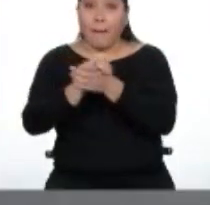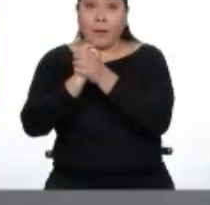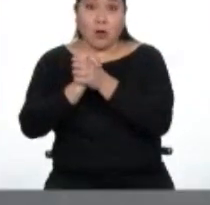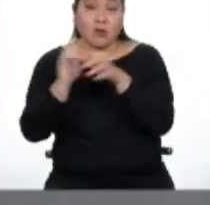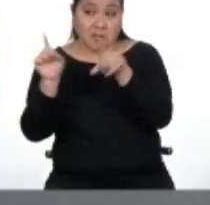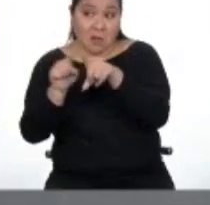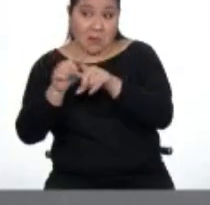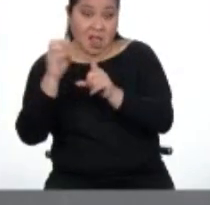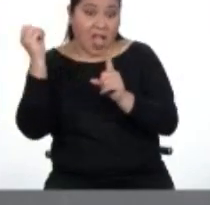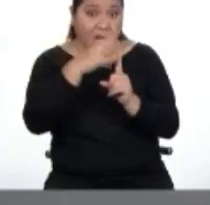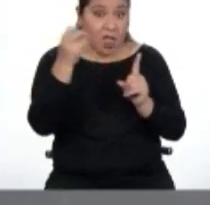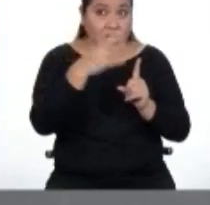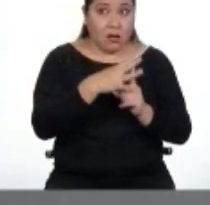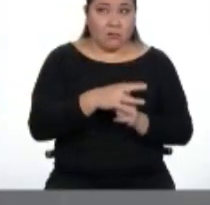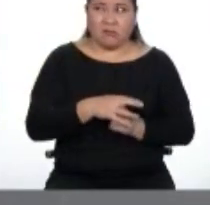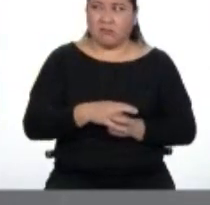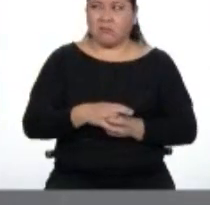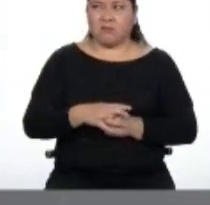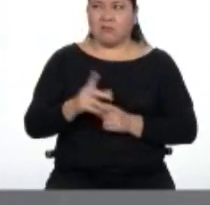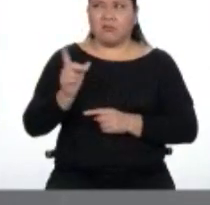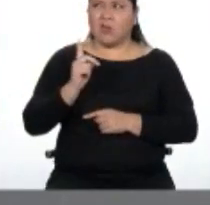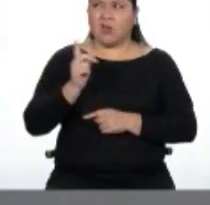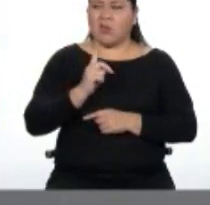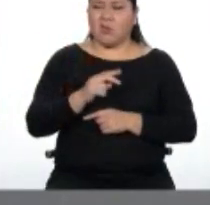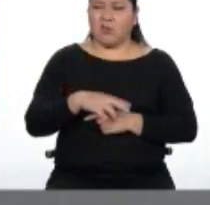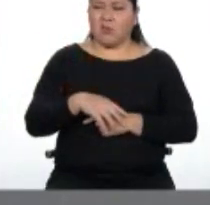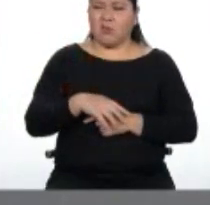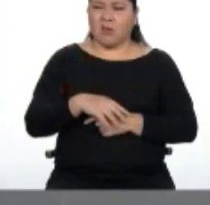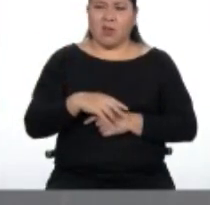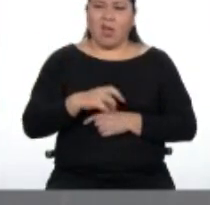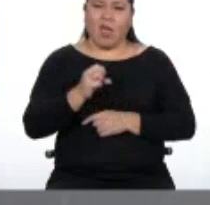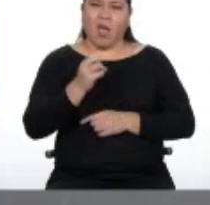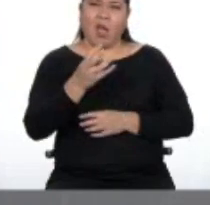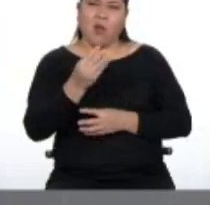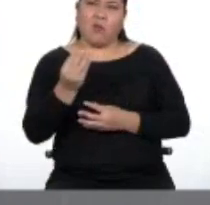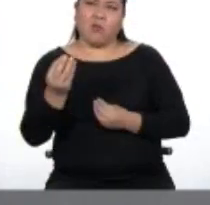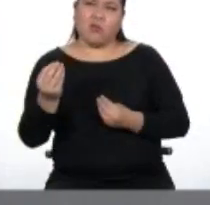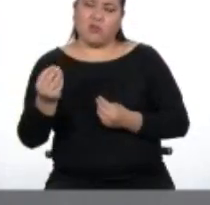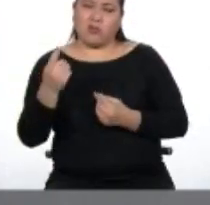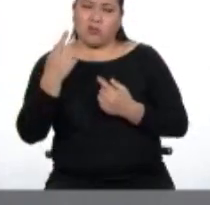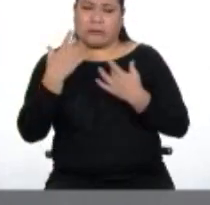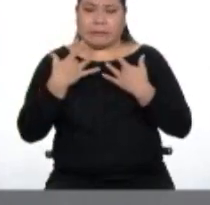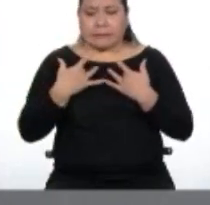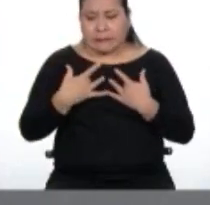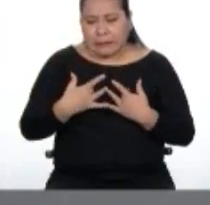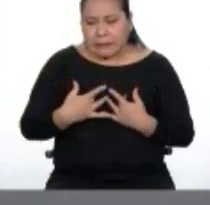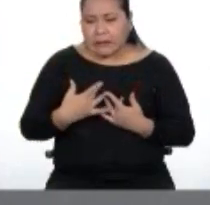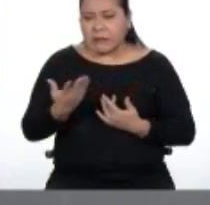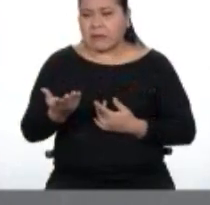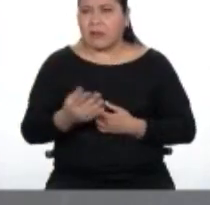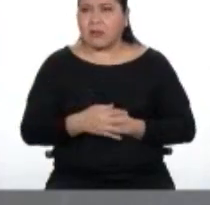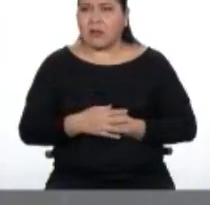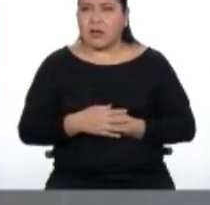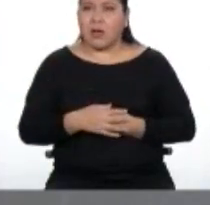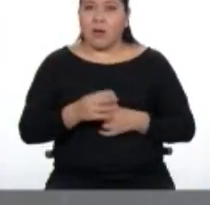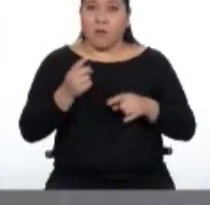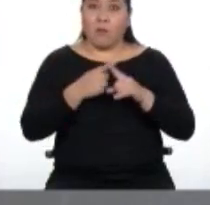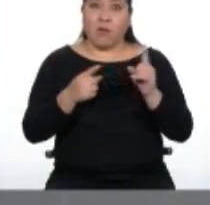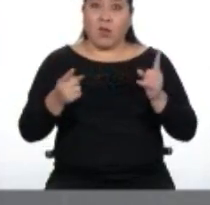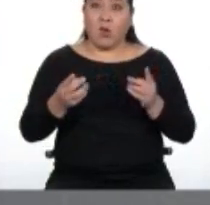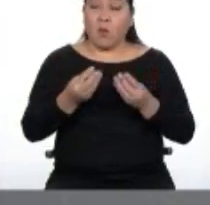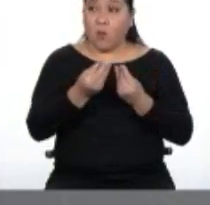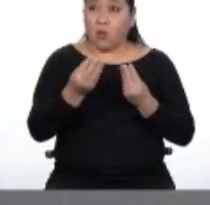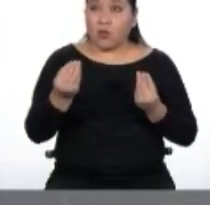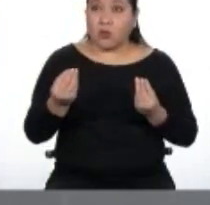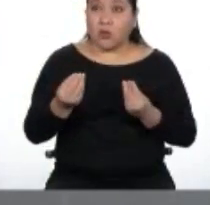No, no, no todos. Había muchas caras tristes, pero la gran mayoría, ahora que